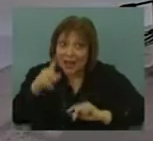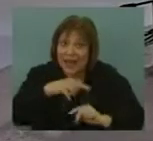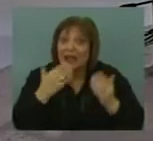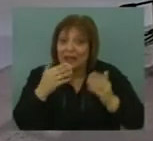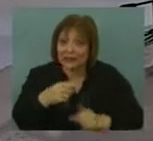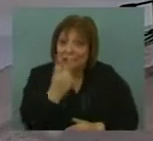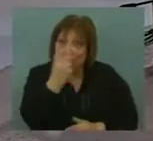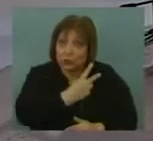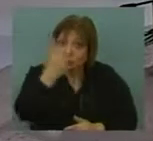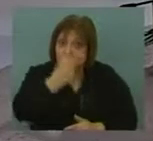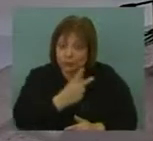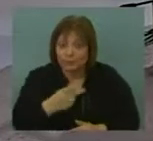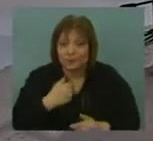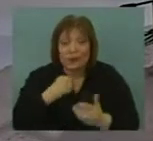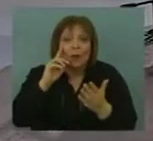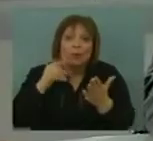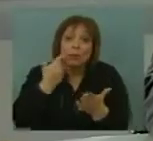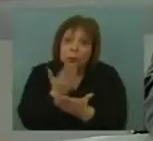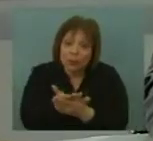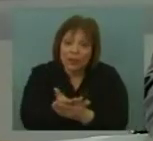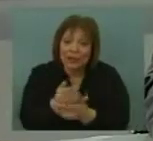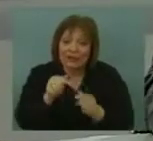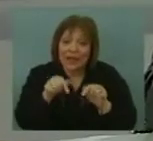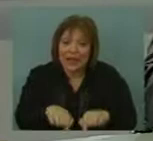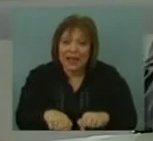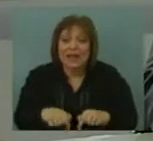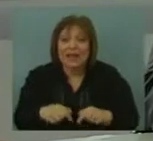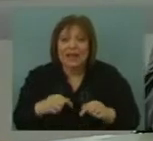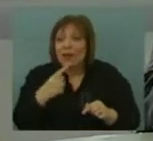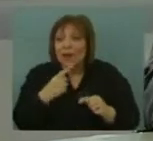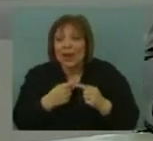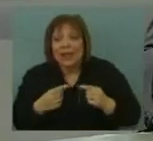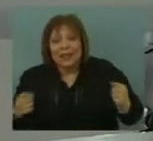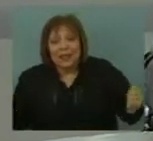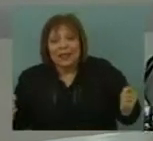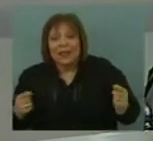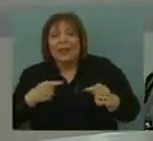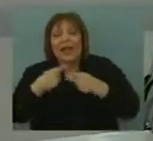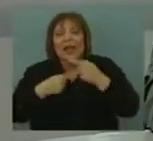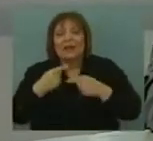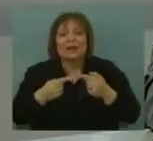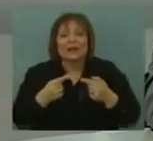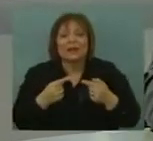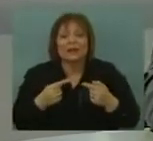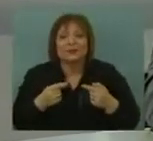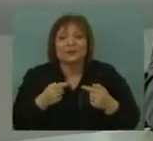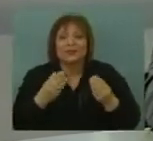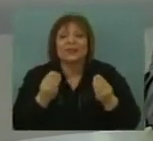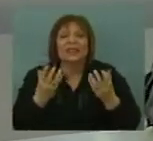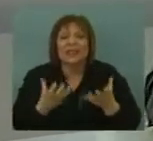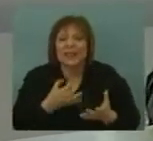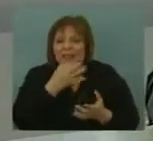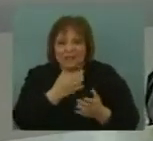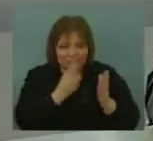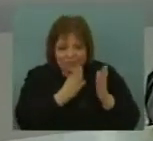Te propongo entonces, y eso no depende de vos, depende de los planteos de los partidos políticos, hablar lo que resignifica cada uno